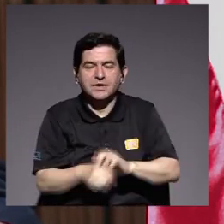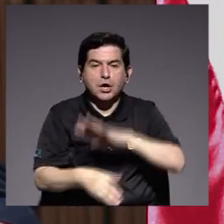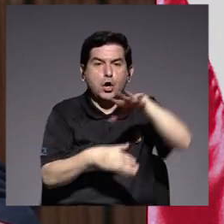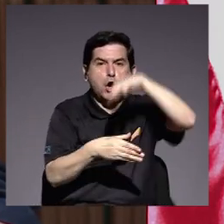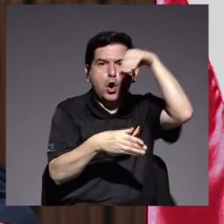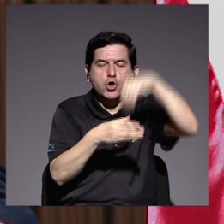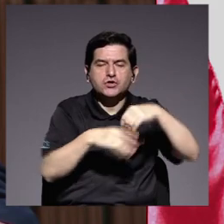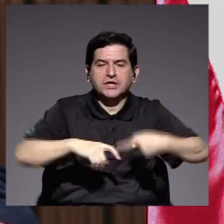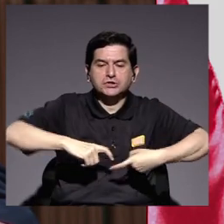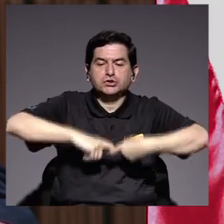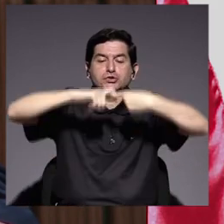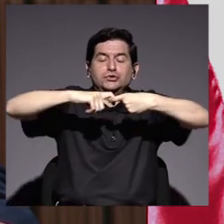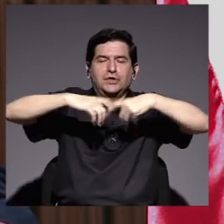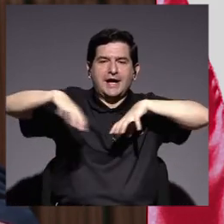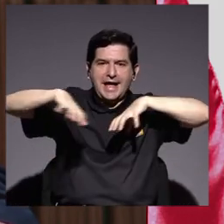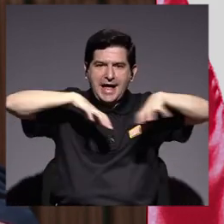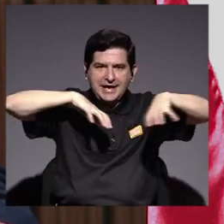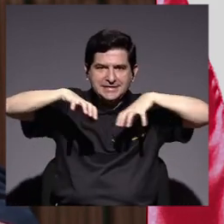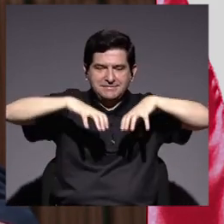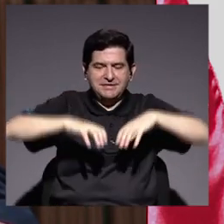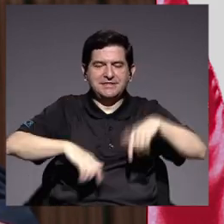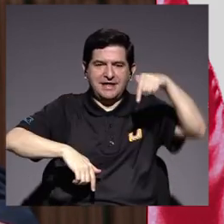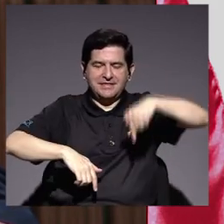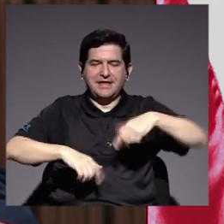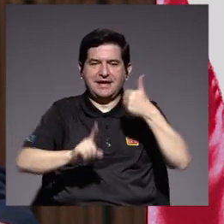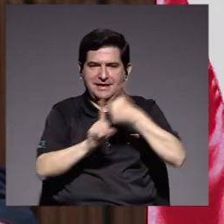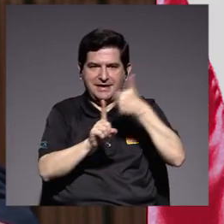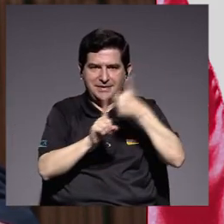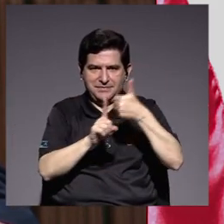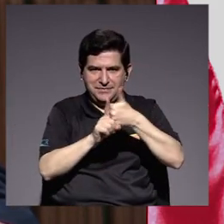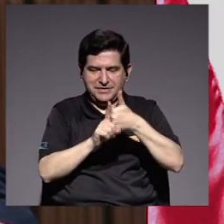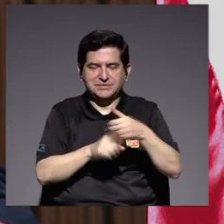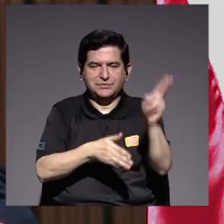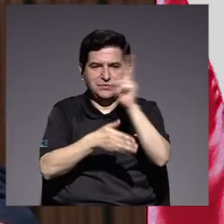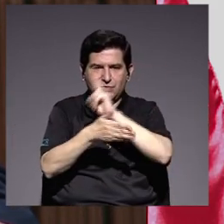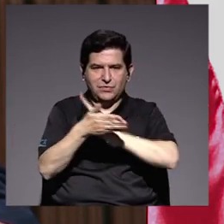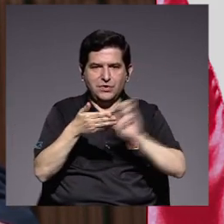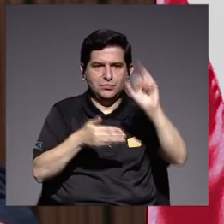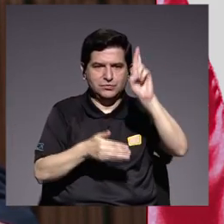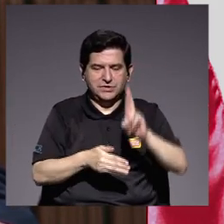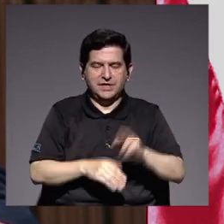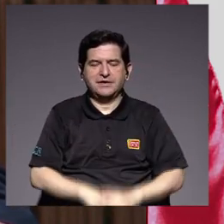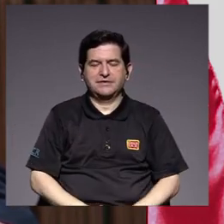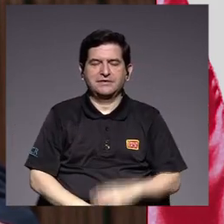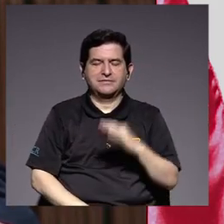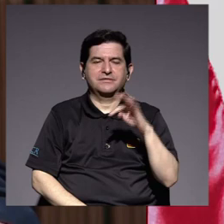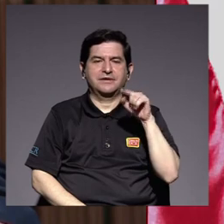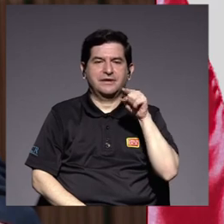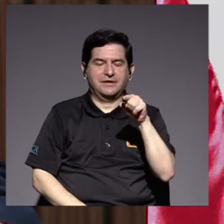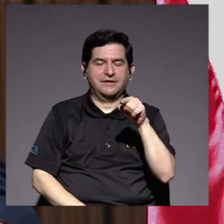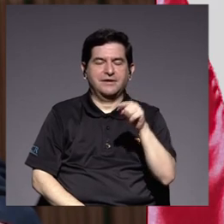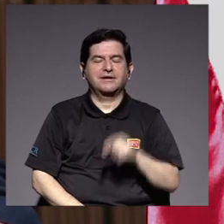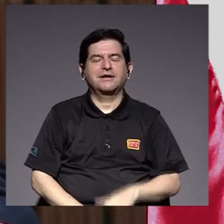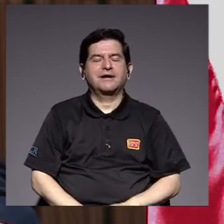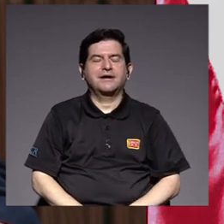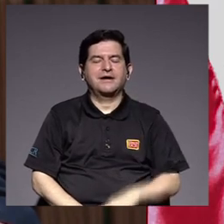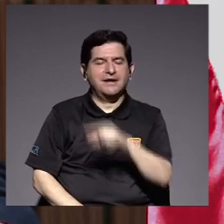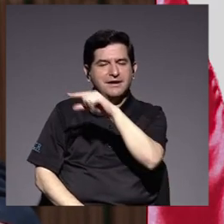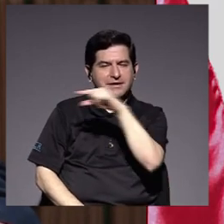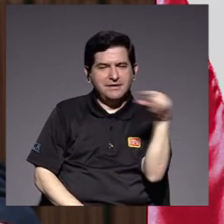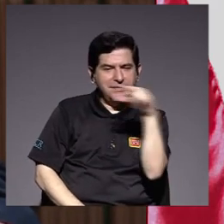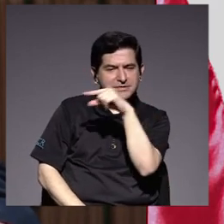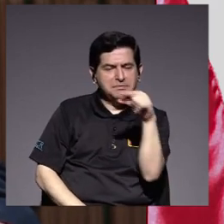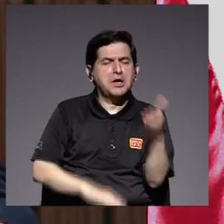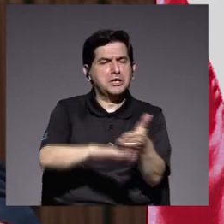contexto de suspensión de las actividades presenciales en la Universidad de Costa Rica durante estas semanas